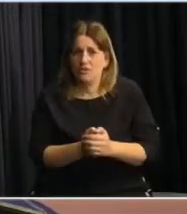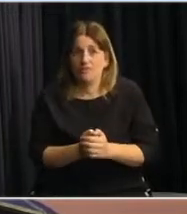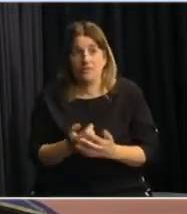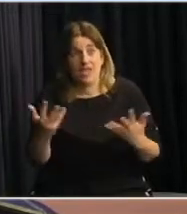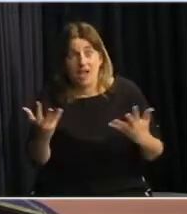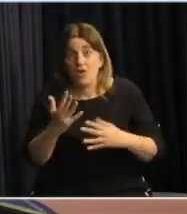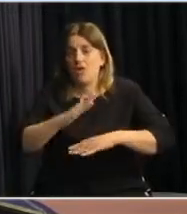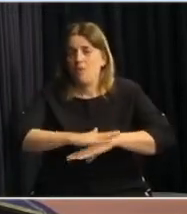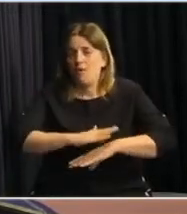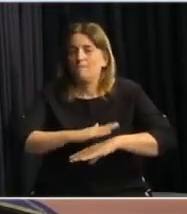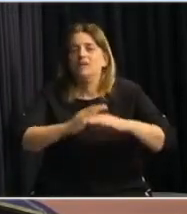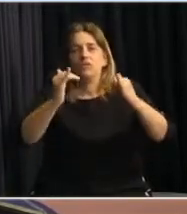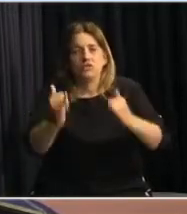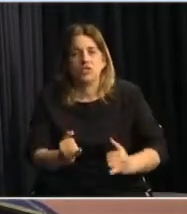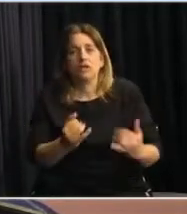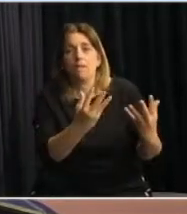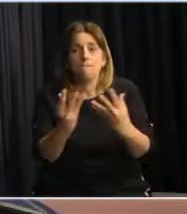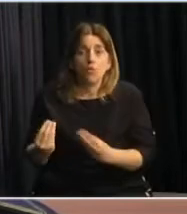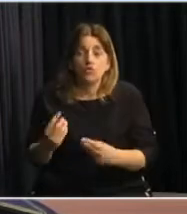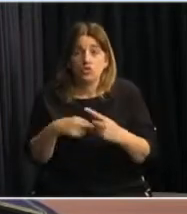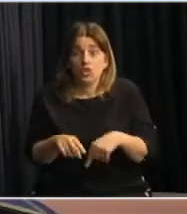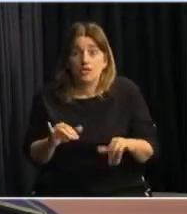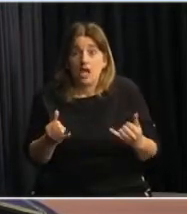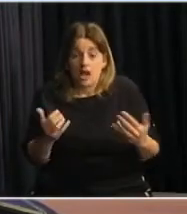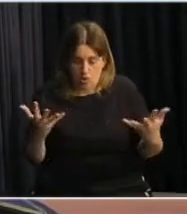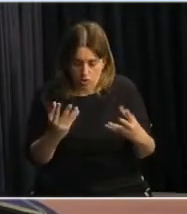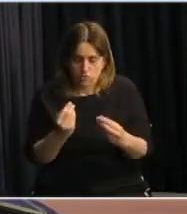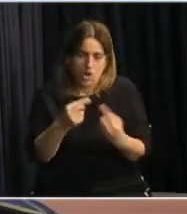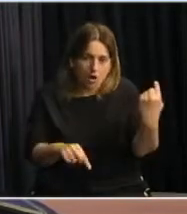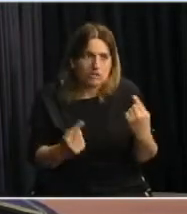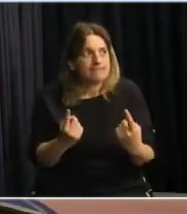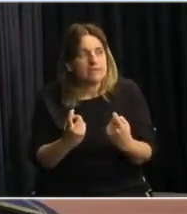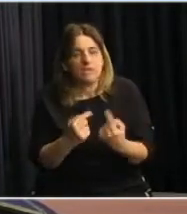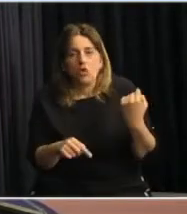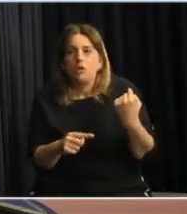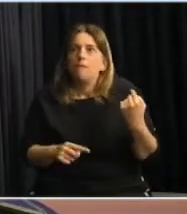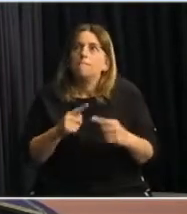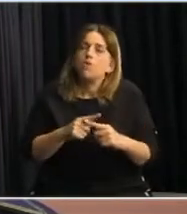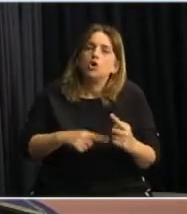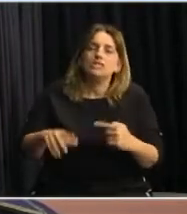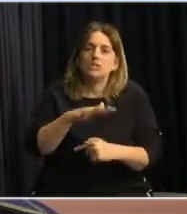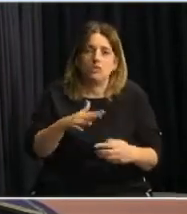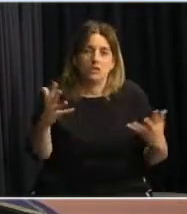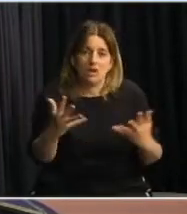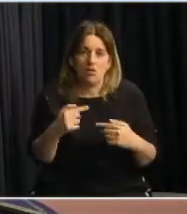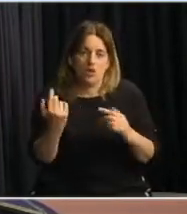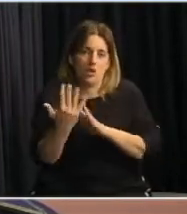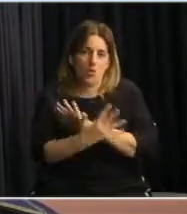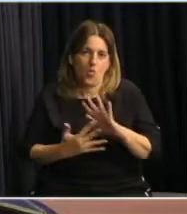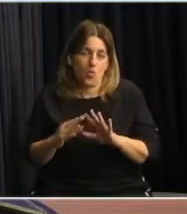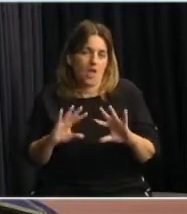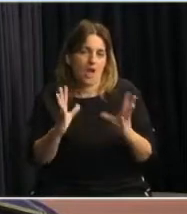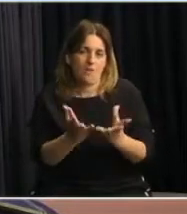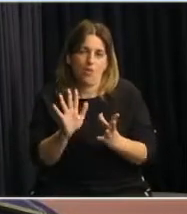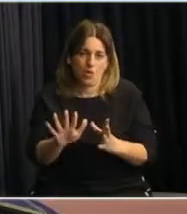momentos en donde tantos están pasando necesidades, producto de esta situación que nos toca al país y al mundo